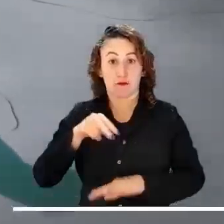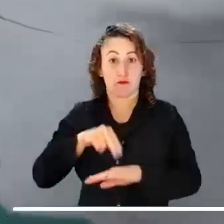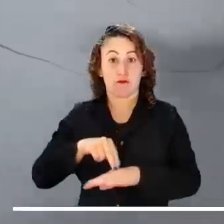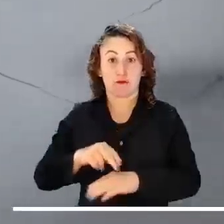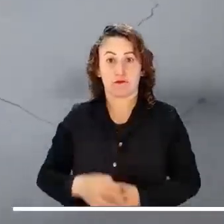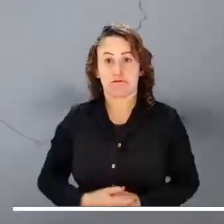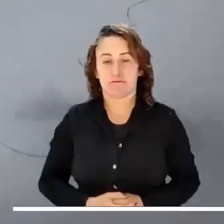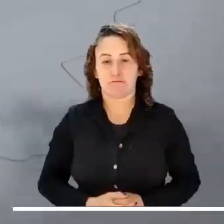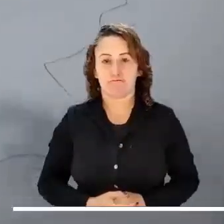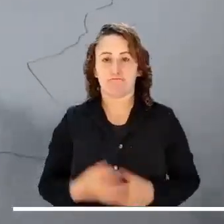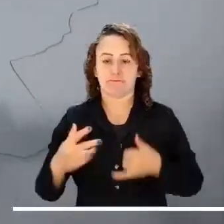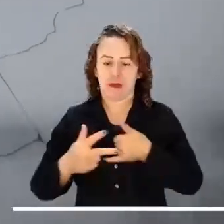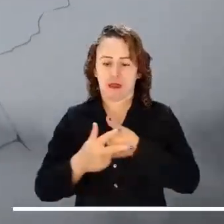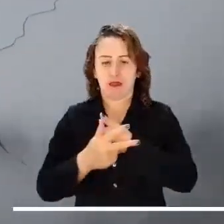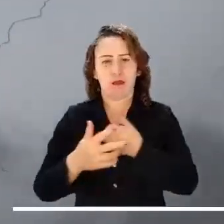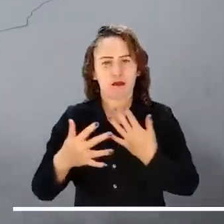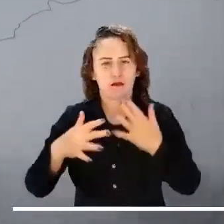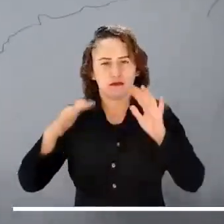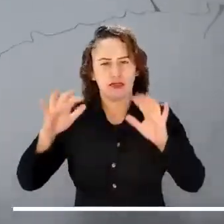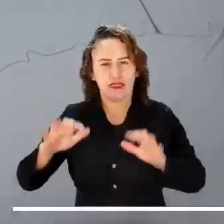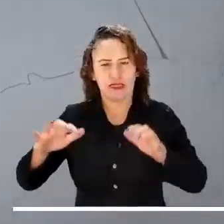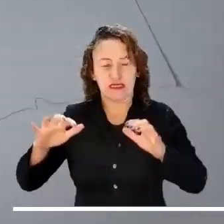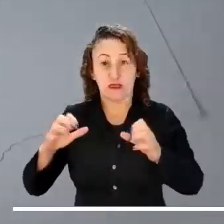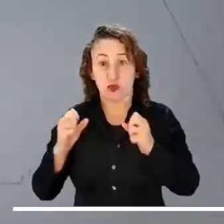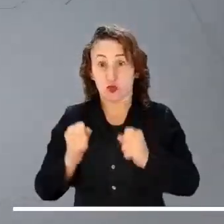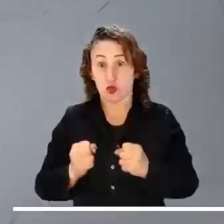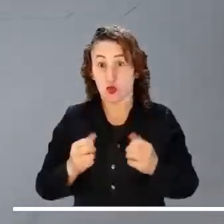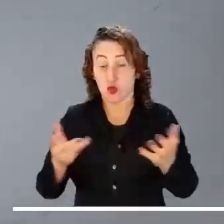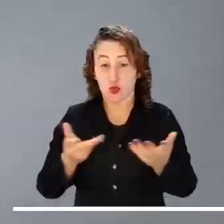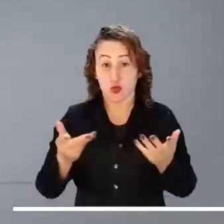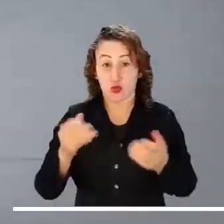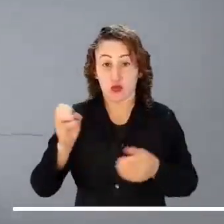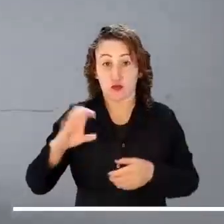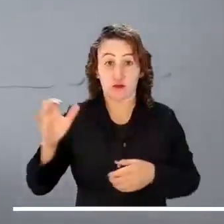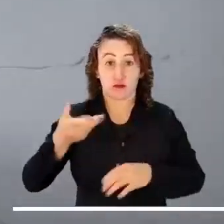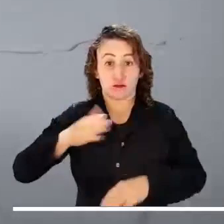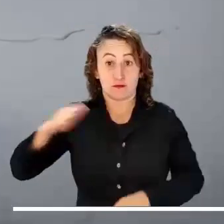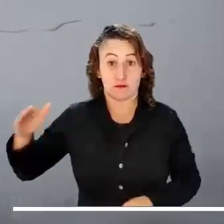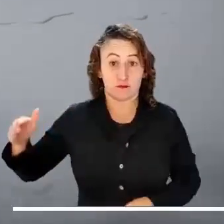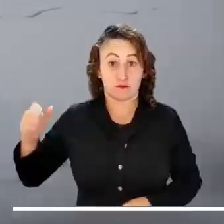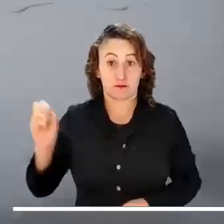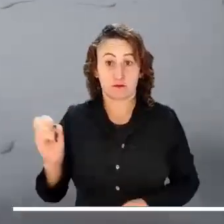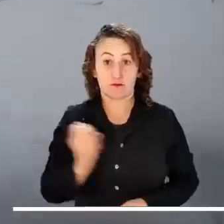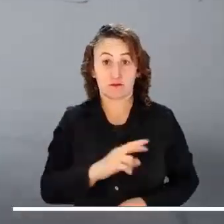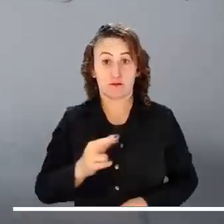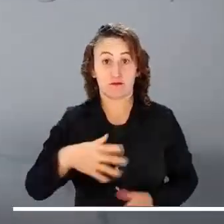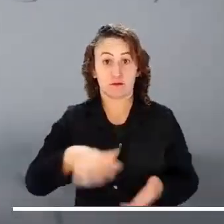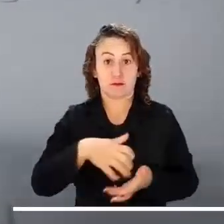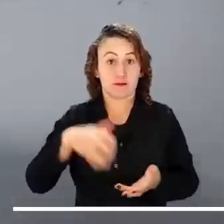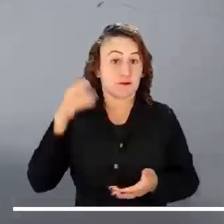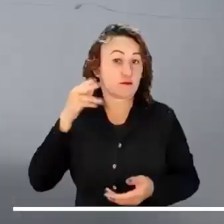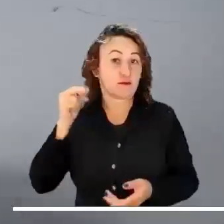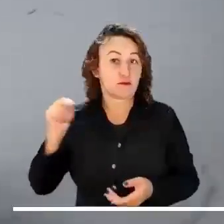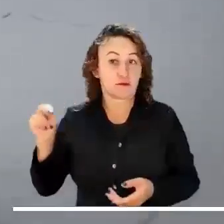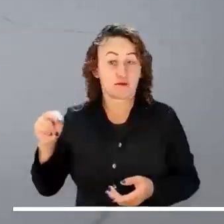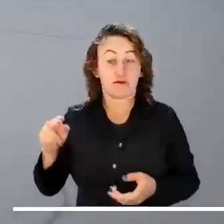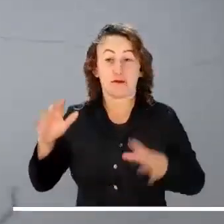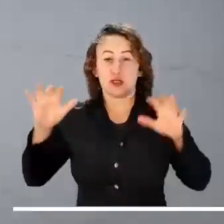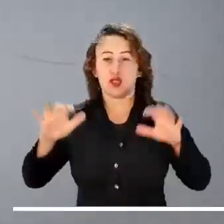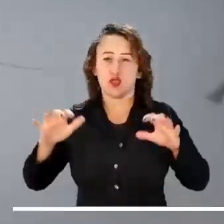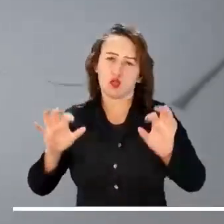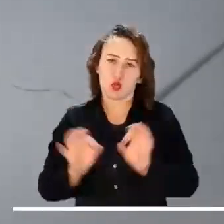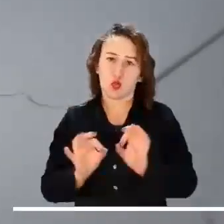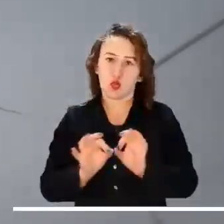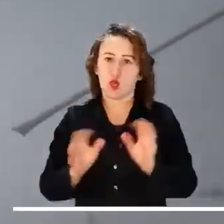del Cauca, Chocó y Nariño. En los Andes, las lluvias intensas se concentrarían en el occidente de Antioquia y en el oriente de